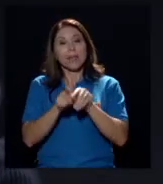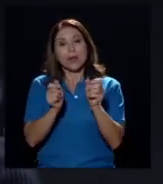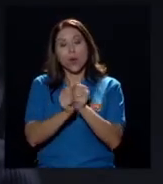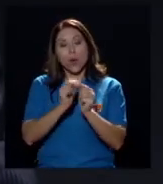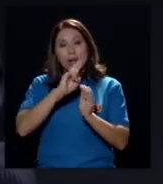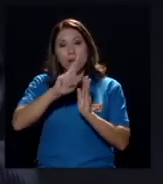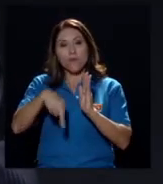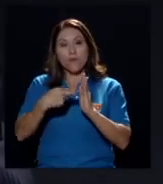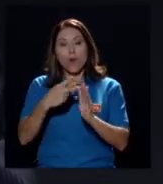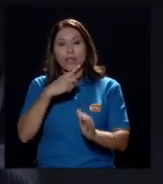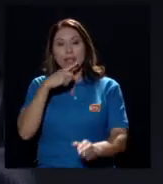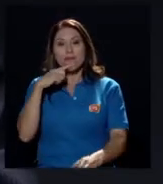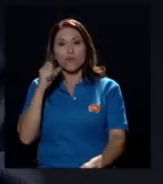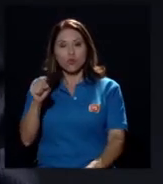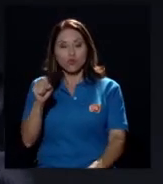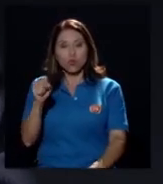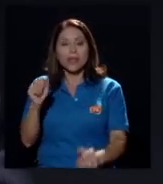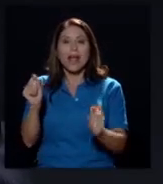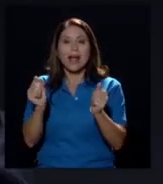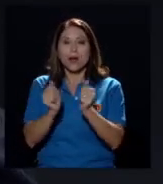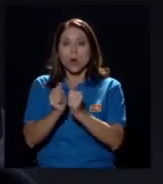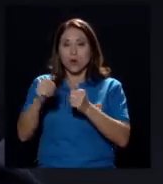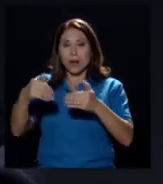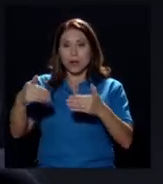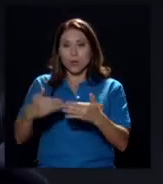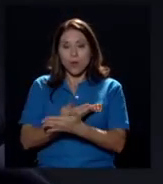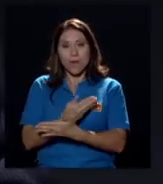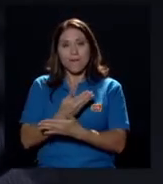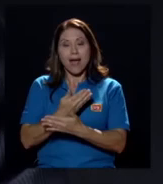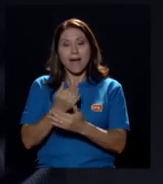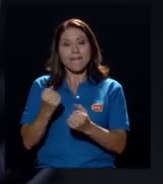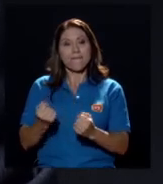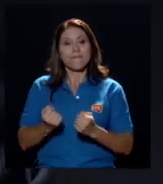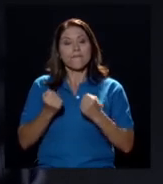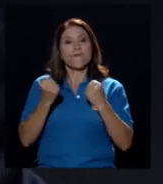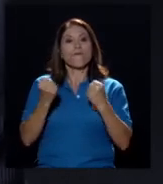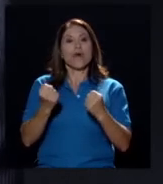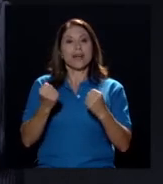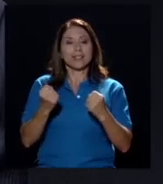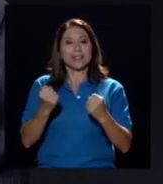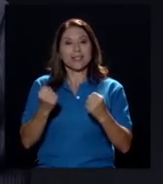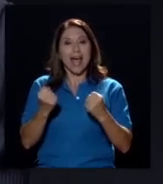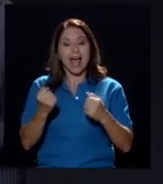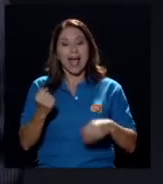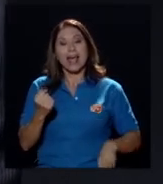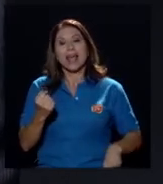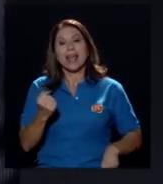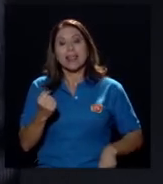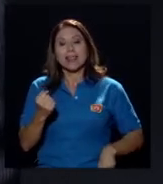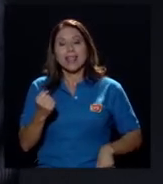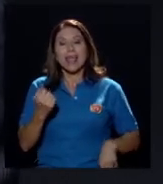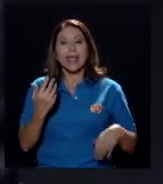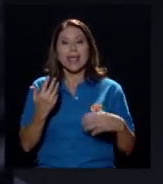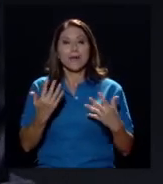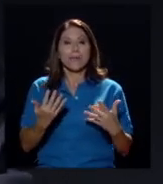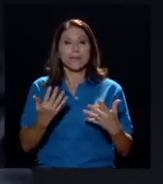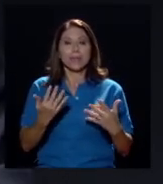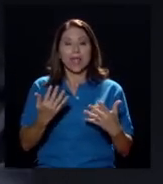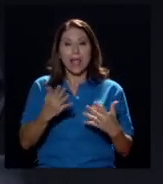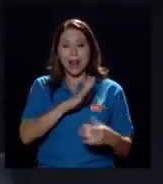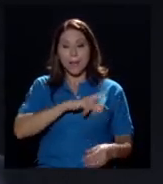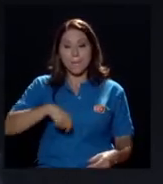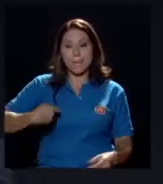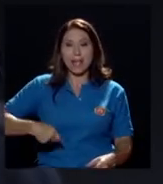con la nueva fuerza de parte de Putin